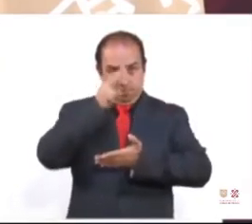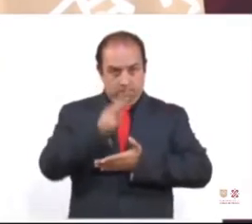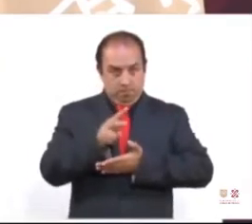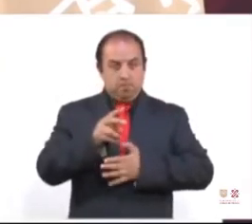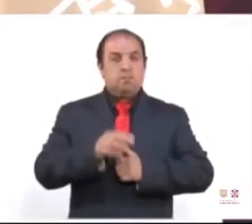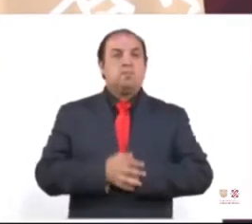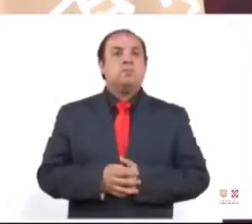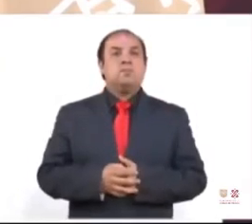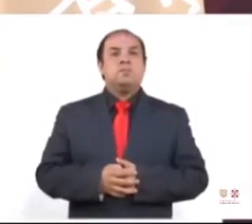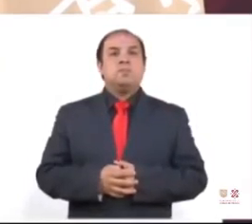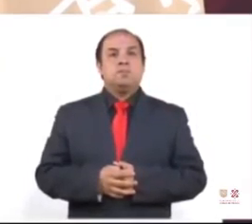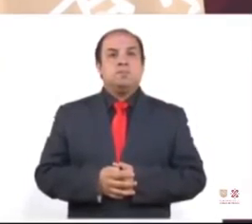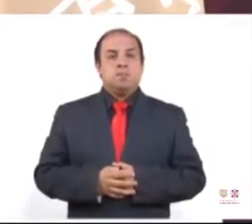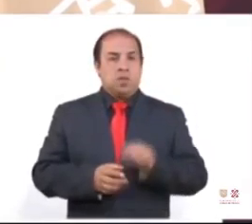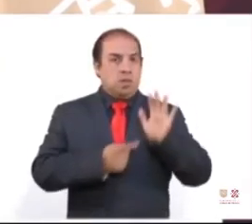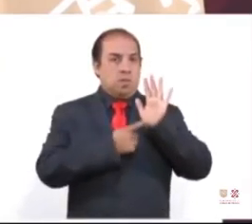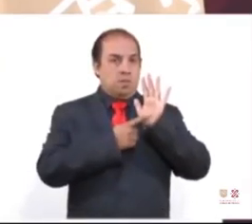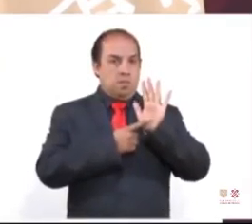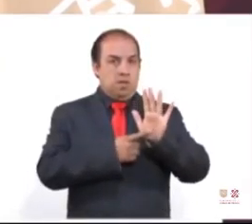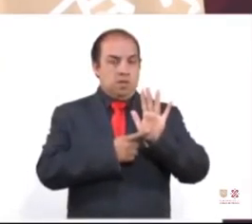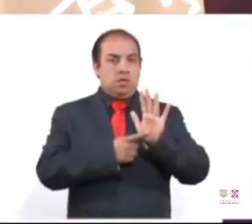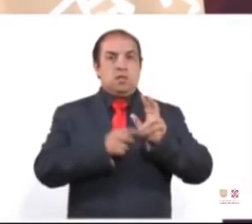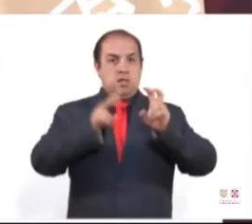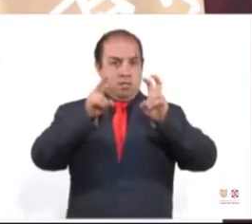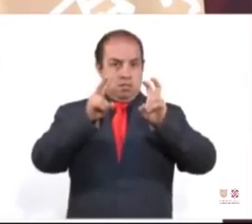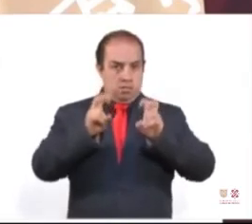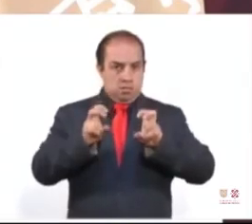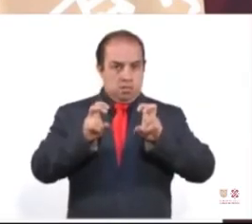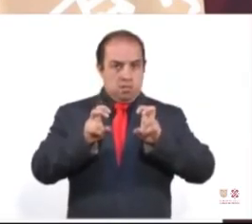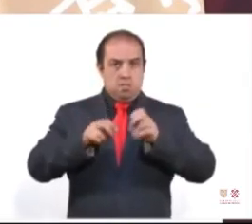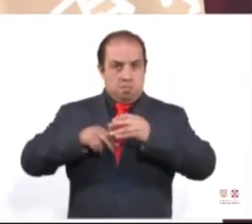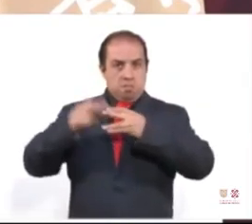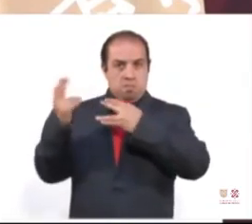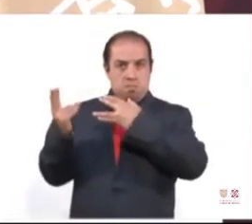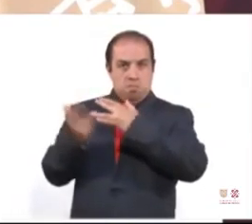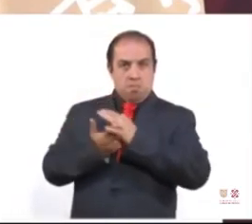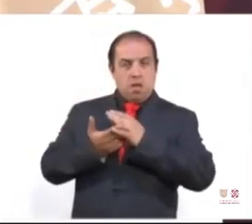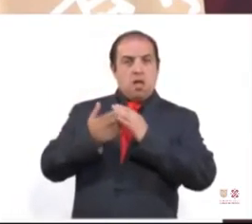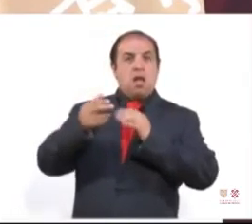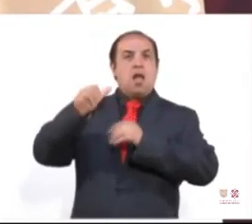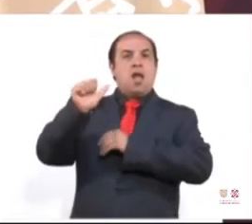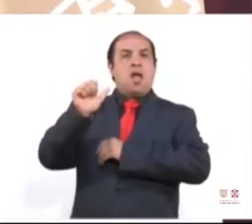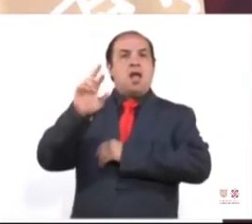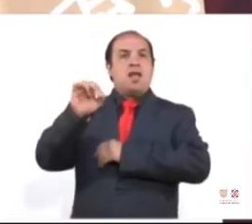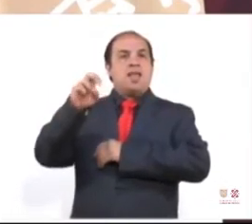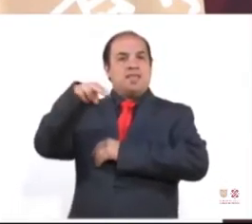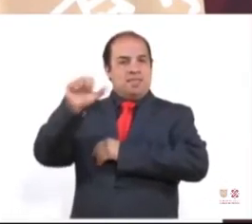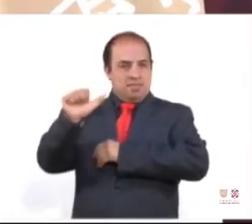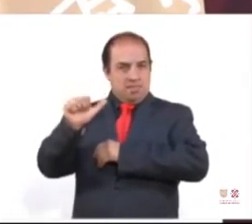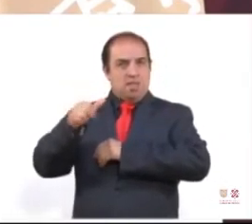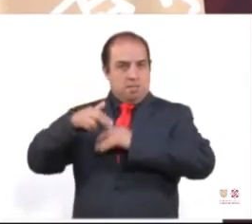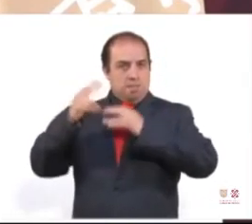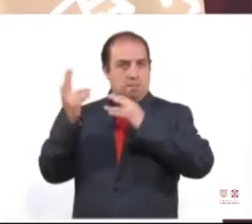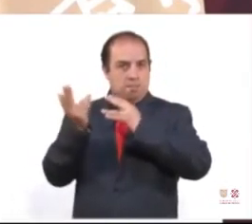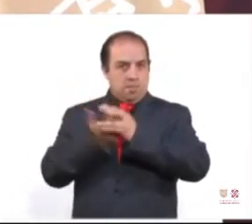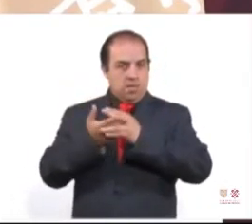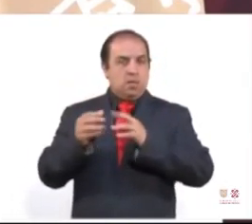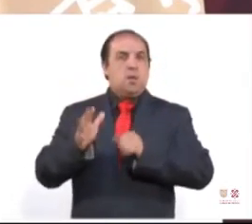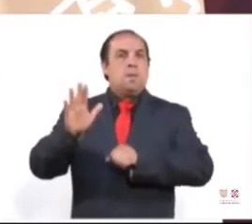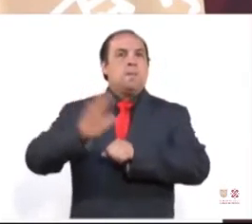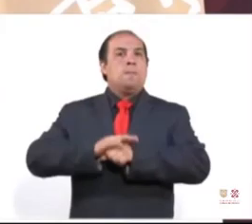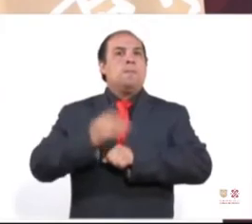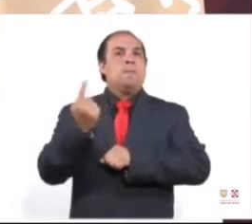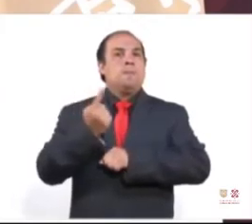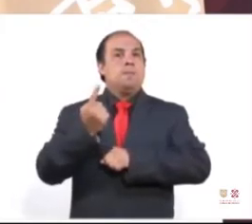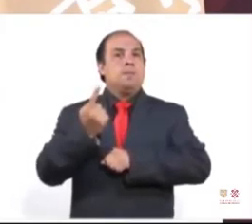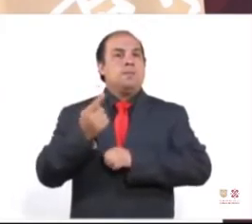de este caso, porque el